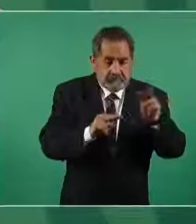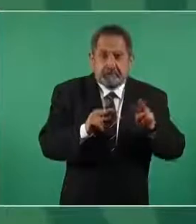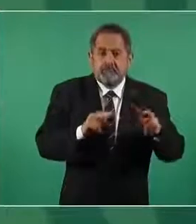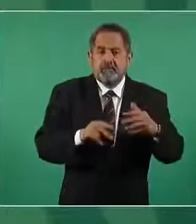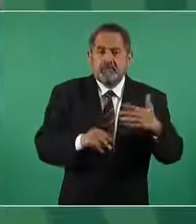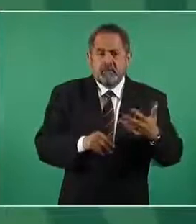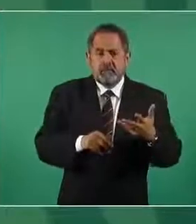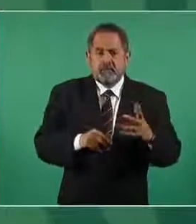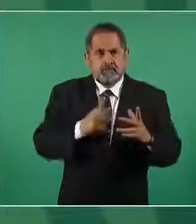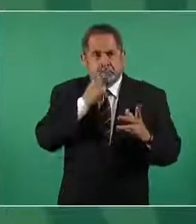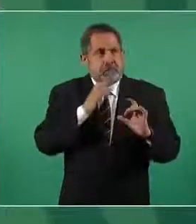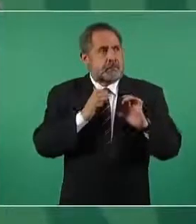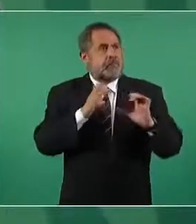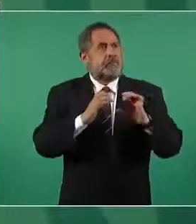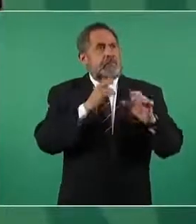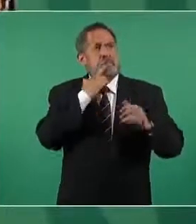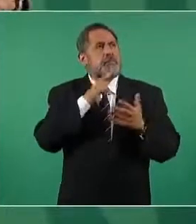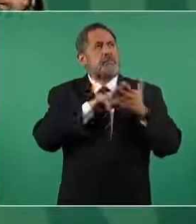cuidada